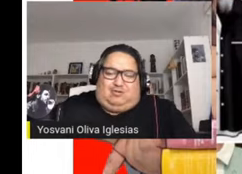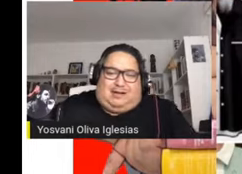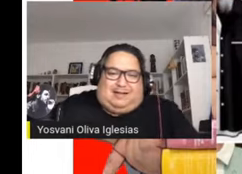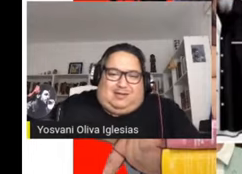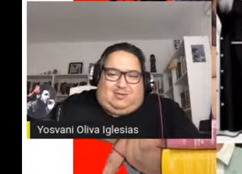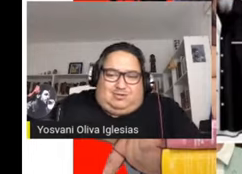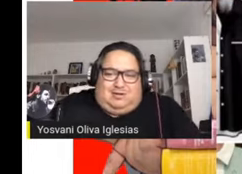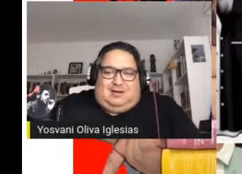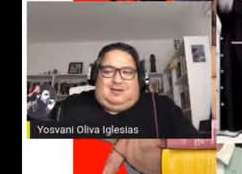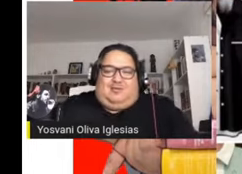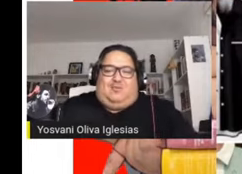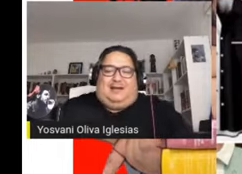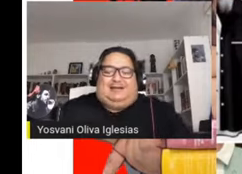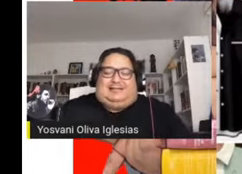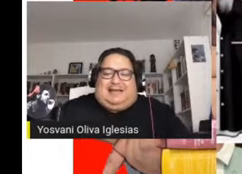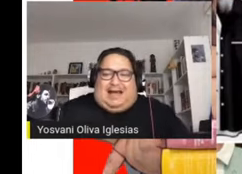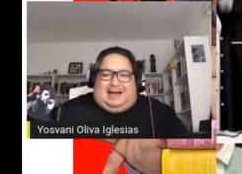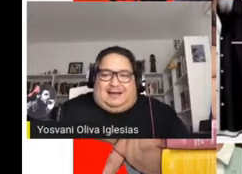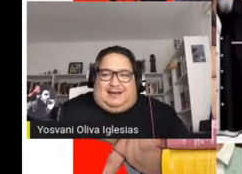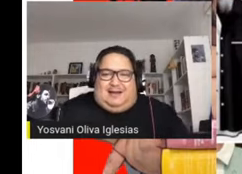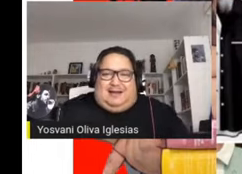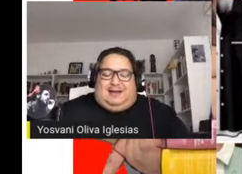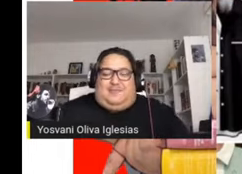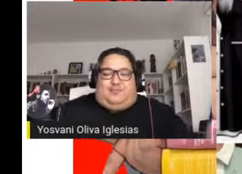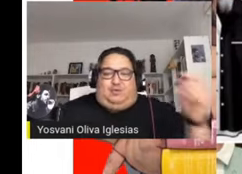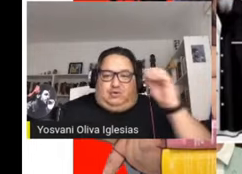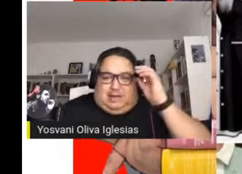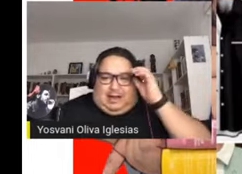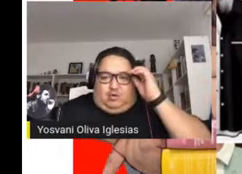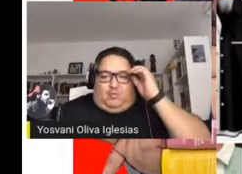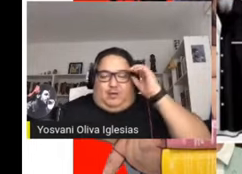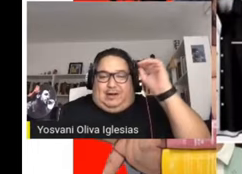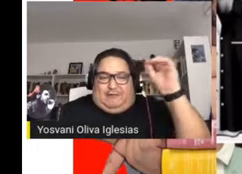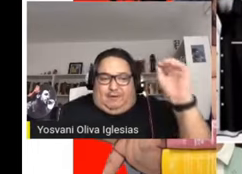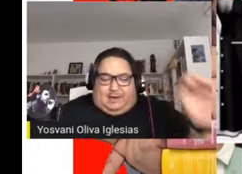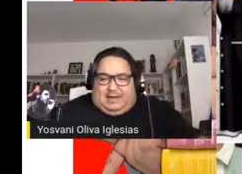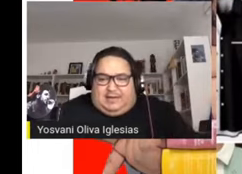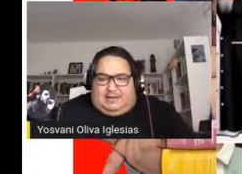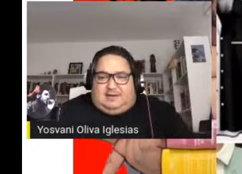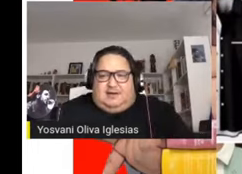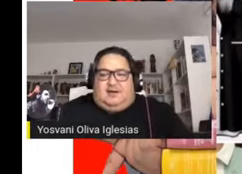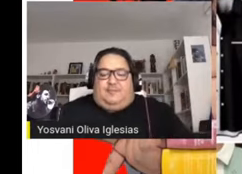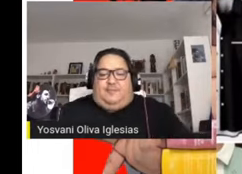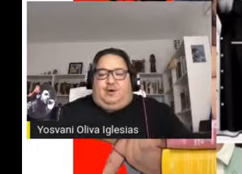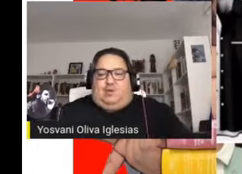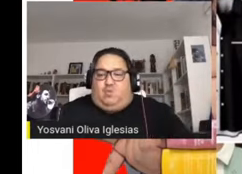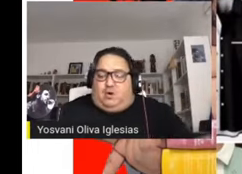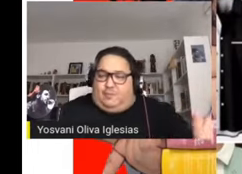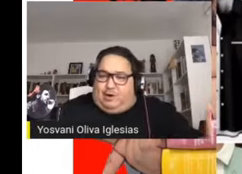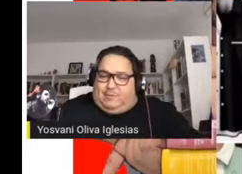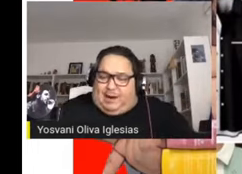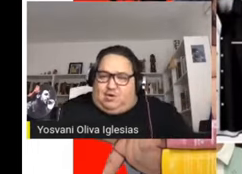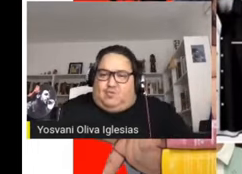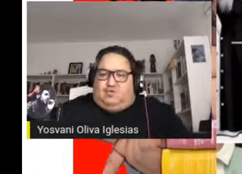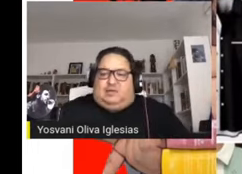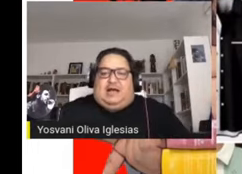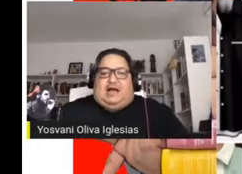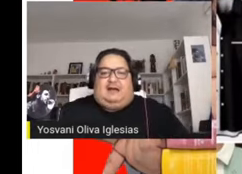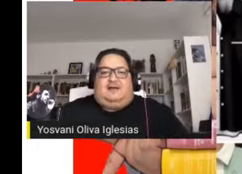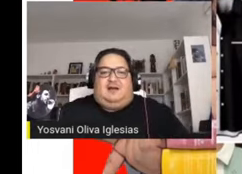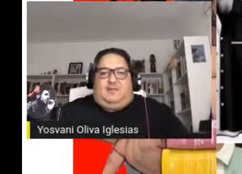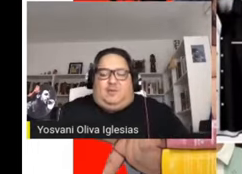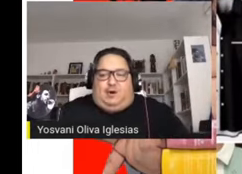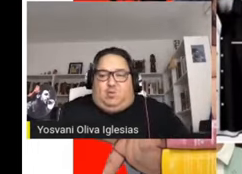a los tratados comerciales impulsados por el FMI, por el Banco